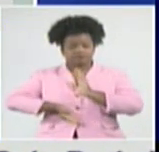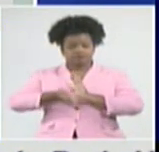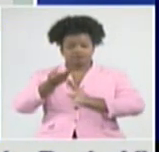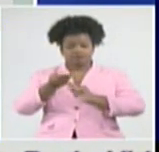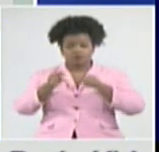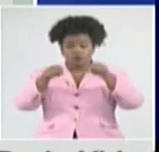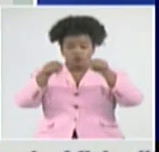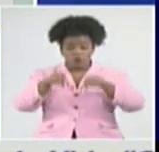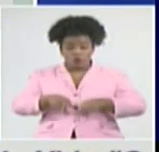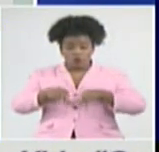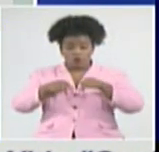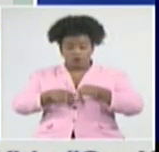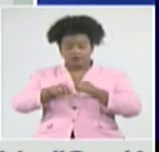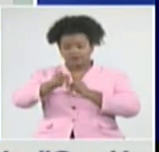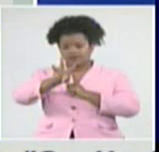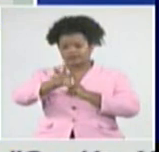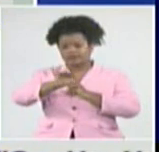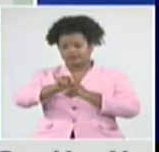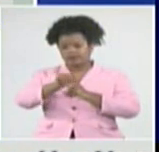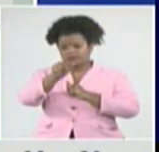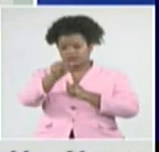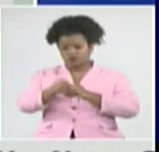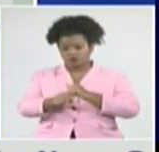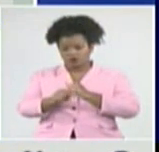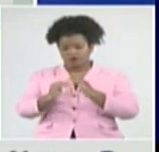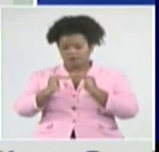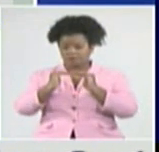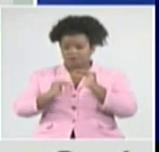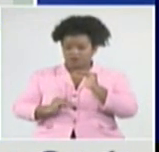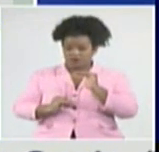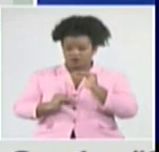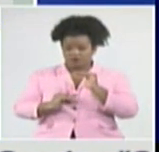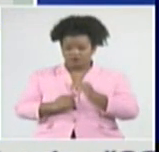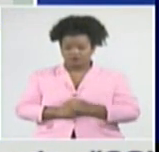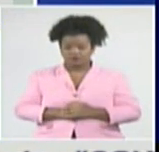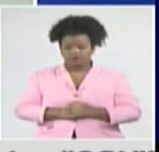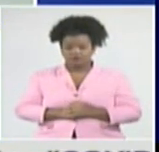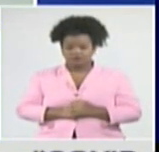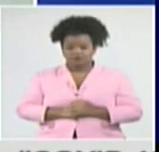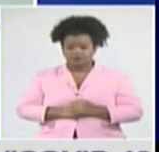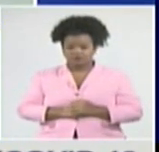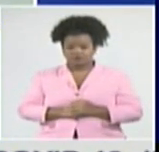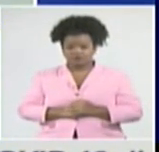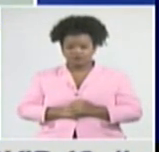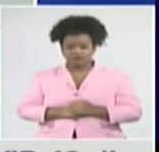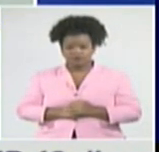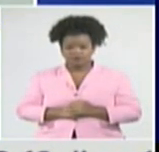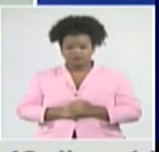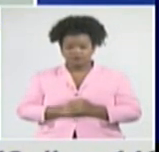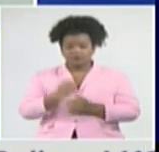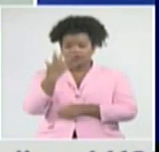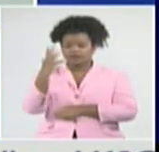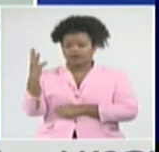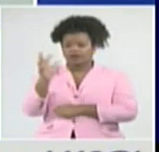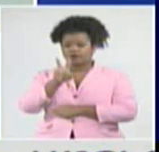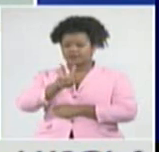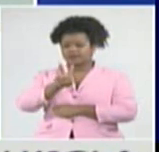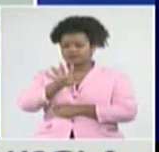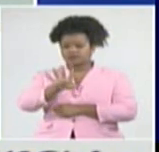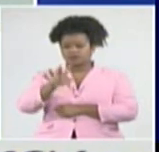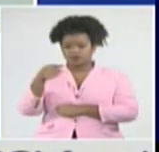36 pacientes menos que los diagnosticados ayer. Importados 25 diagnosticados ayer,